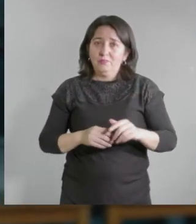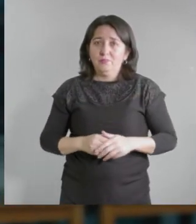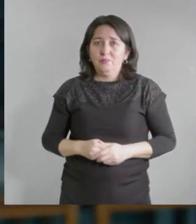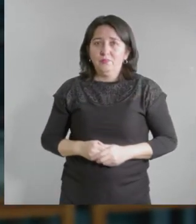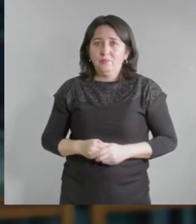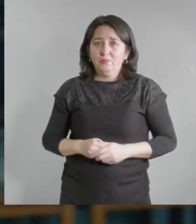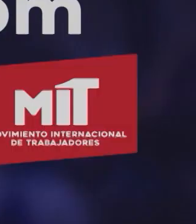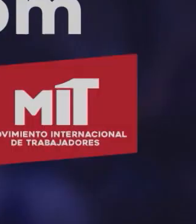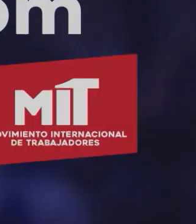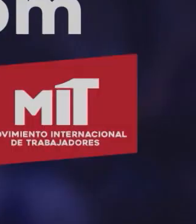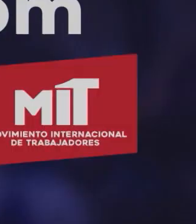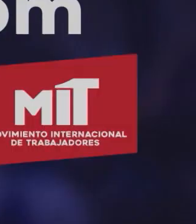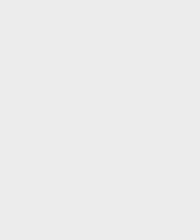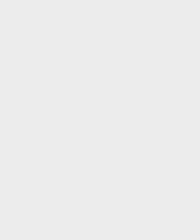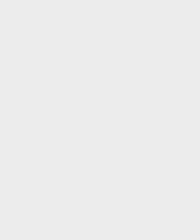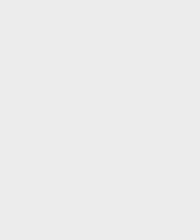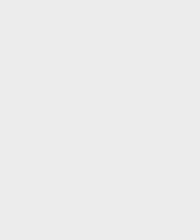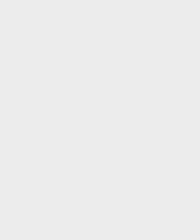uno.